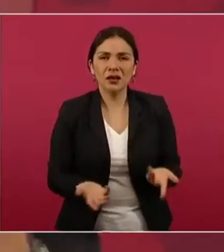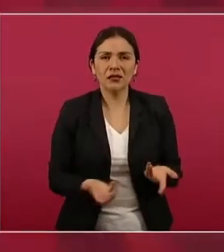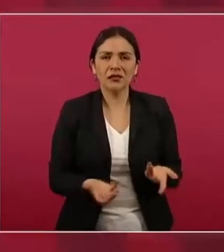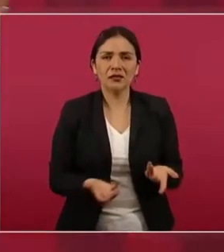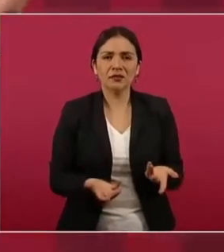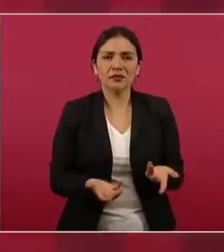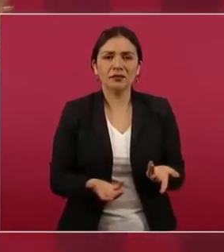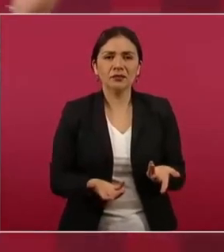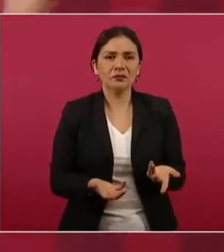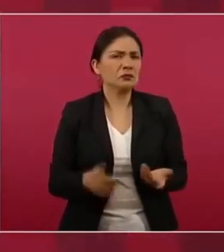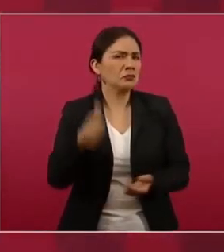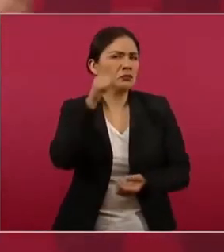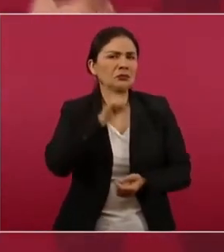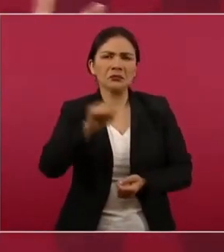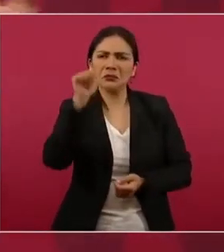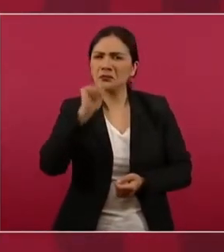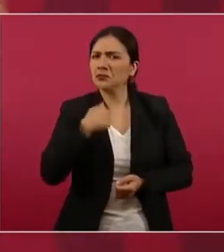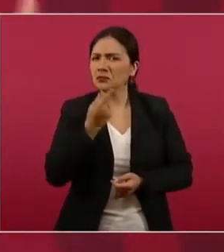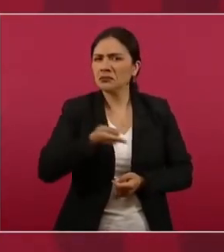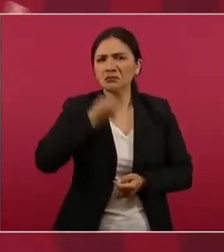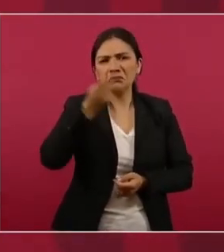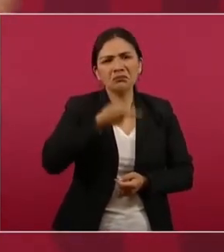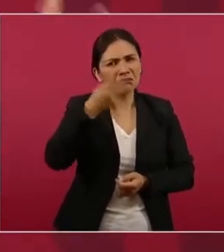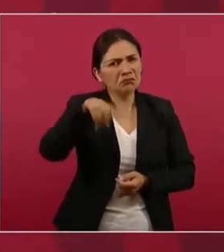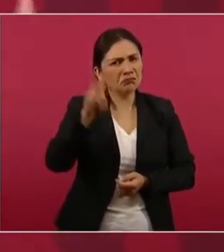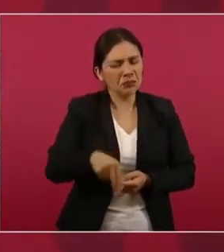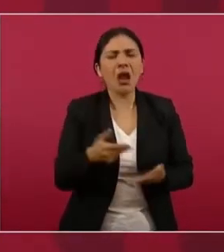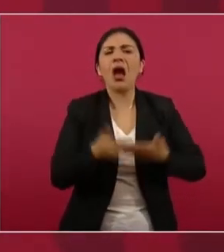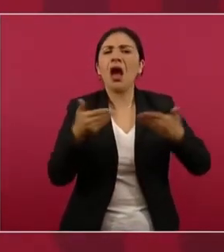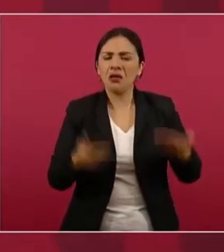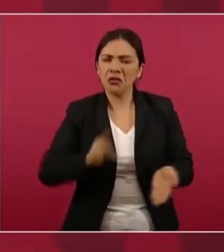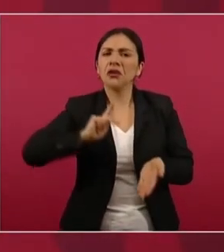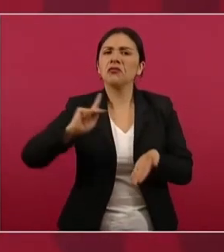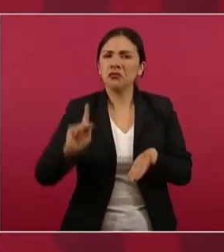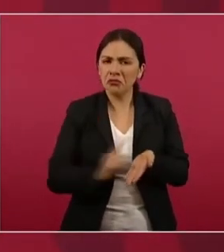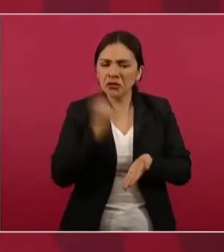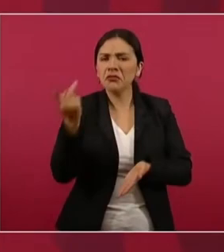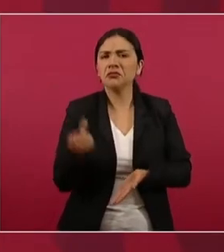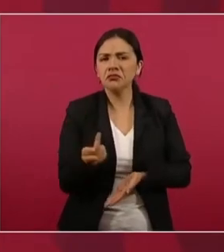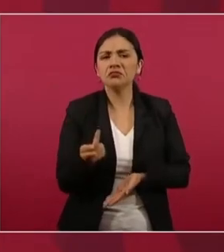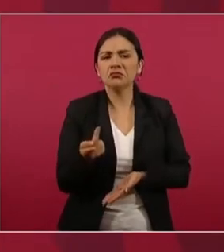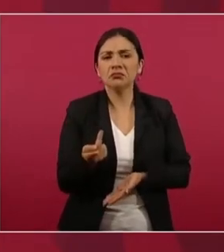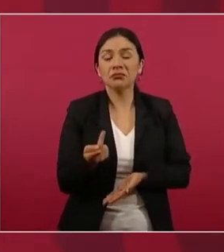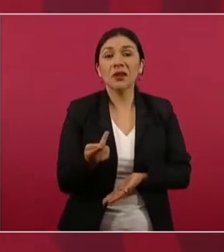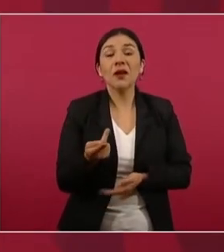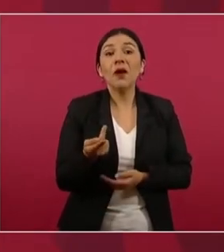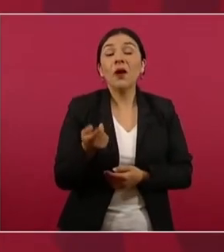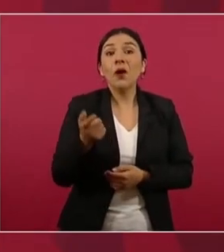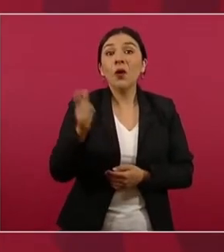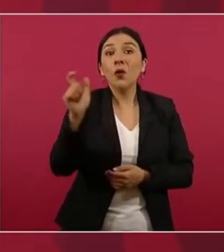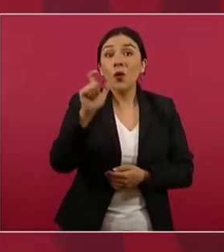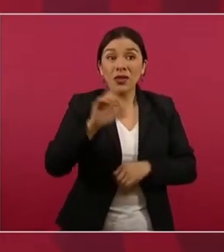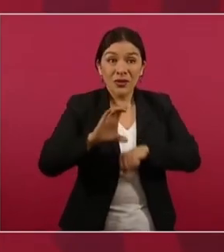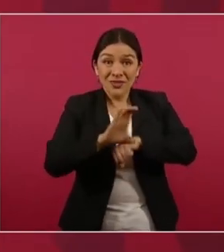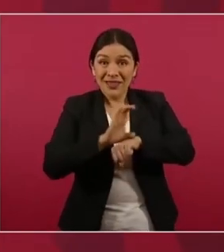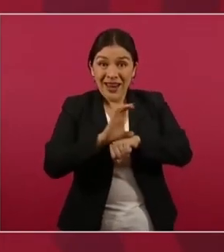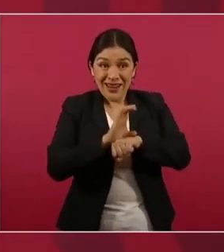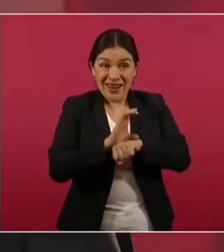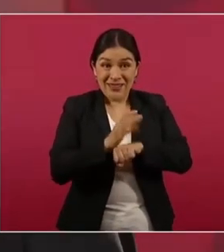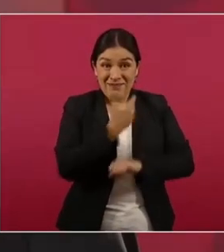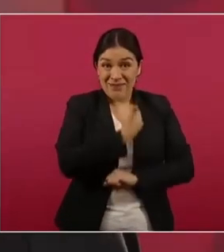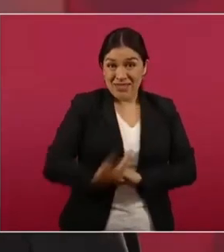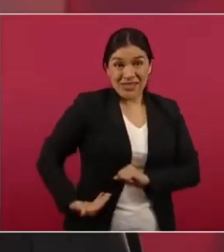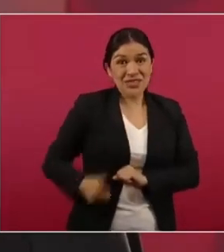Siempre lo he dicho y ahora lo voy a repetir, pero antes de que llegara Salinas sólo